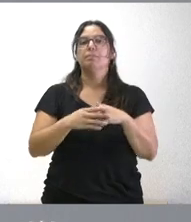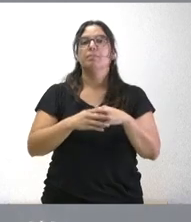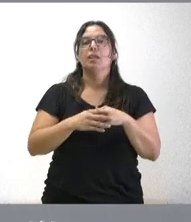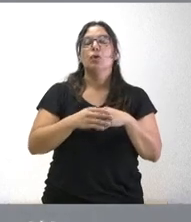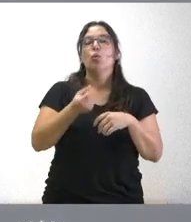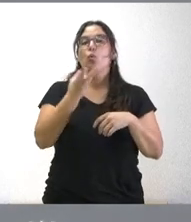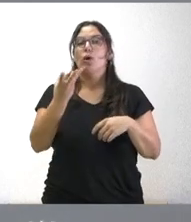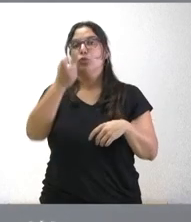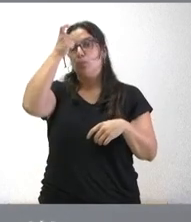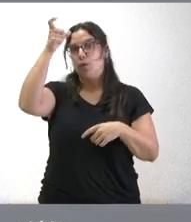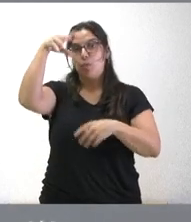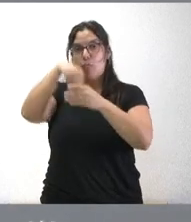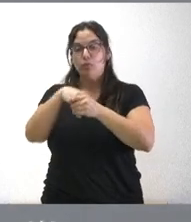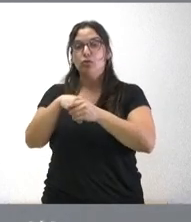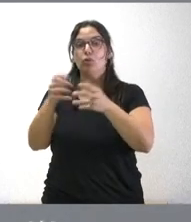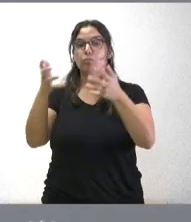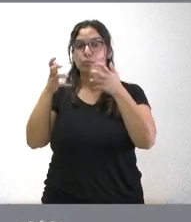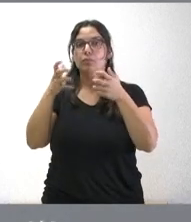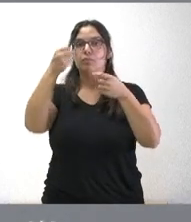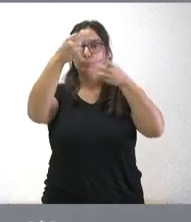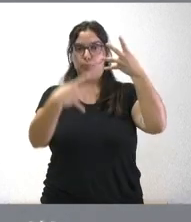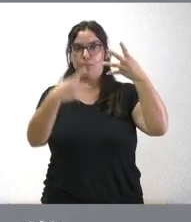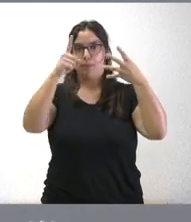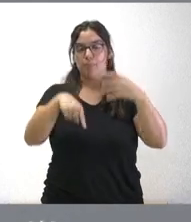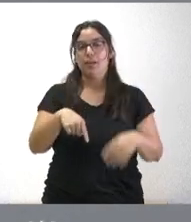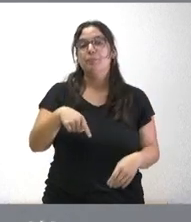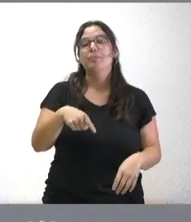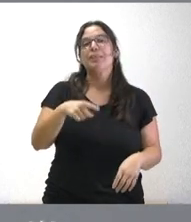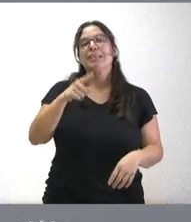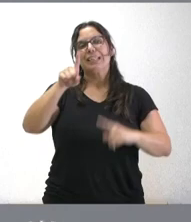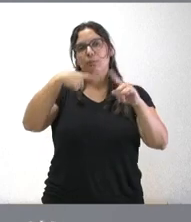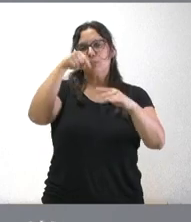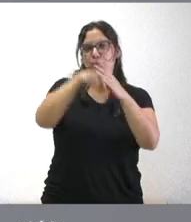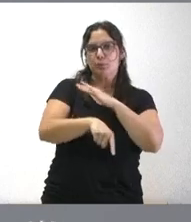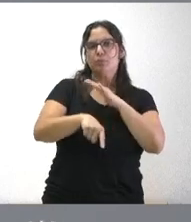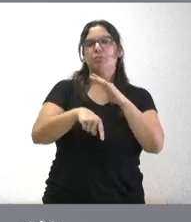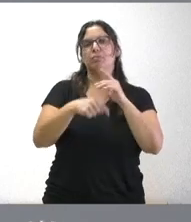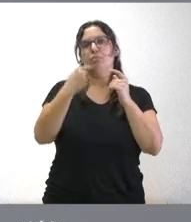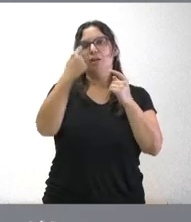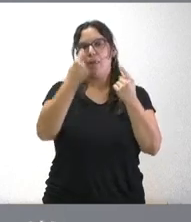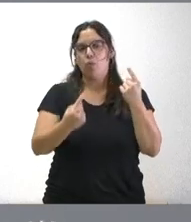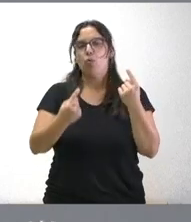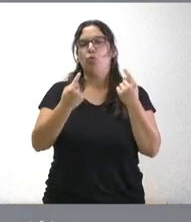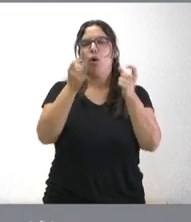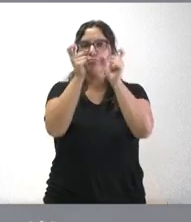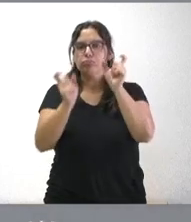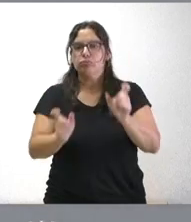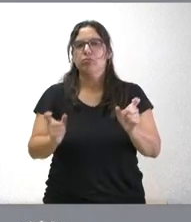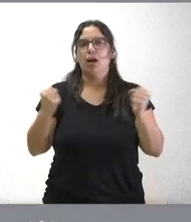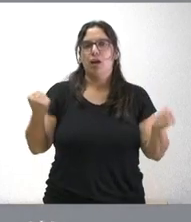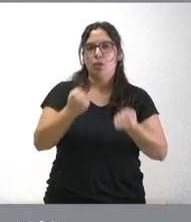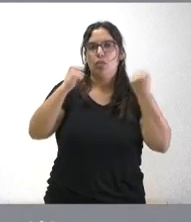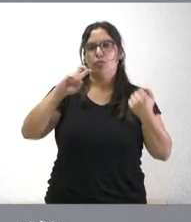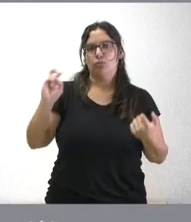municipios que se benefician de los mismos, así como una relación ya más completa, municipio por municipio, de todas estas